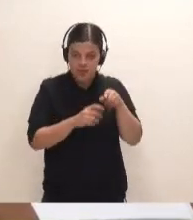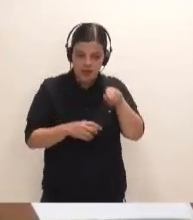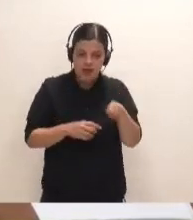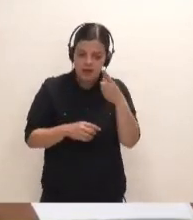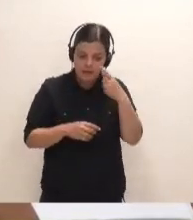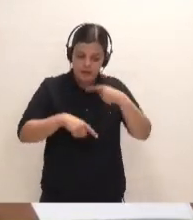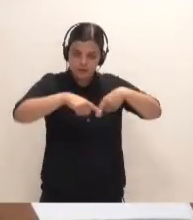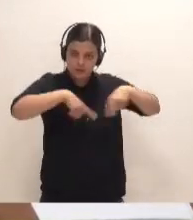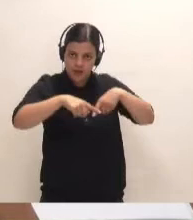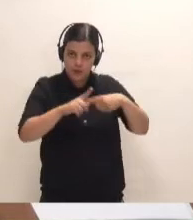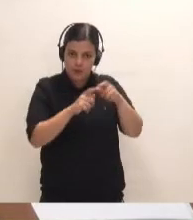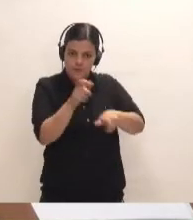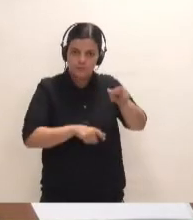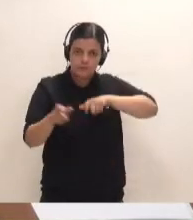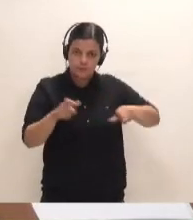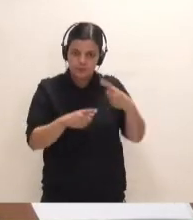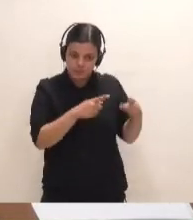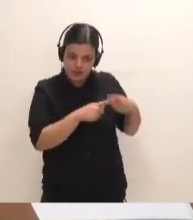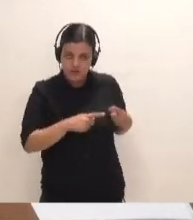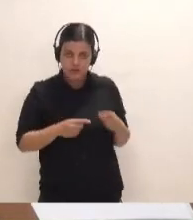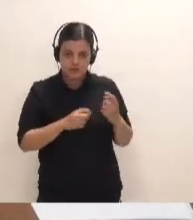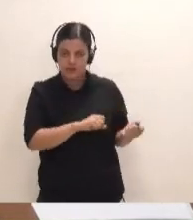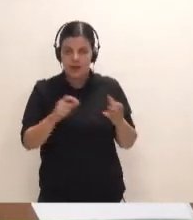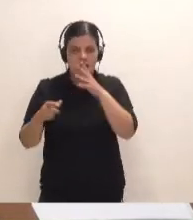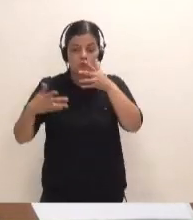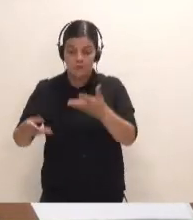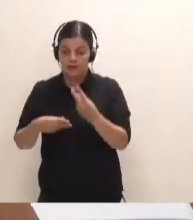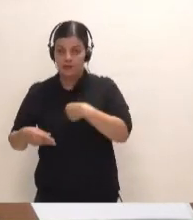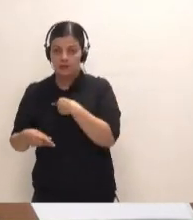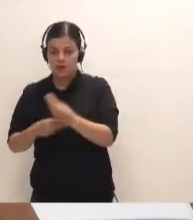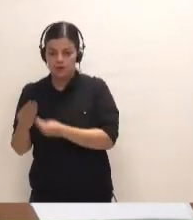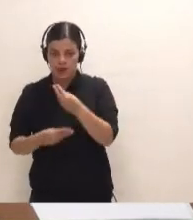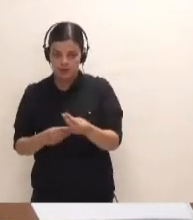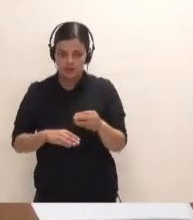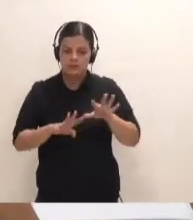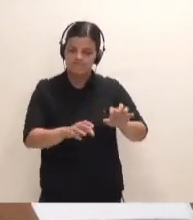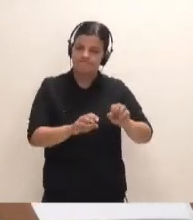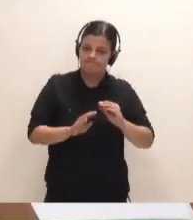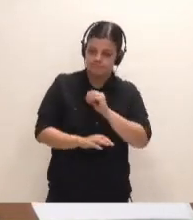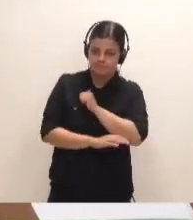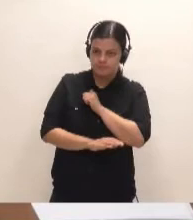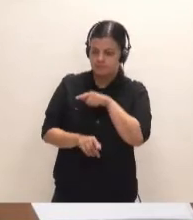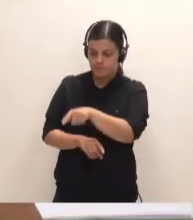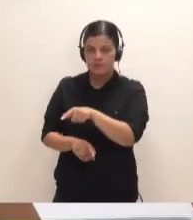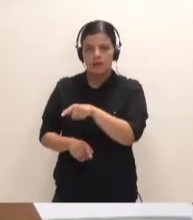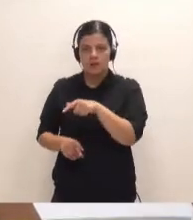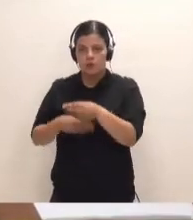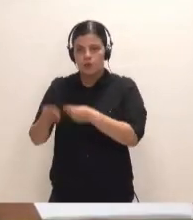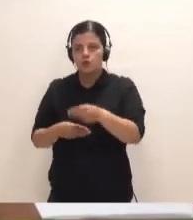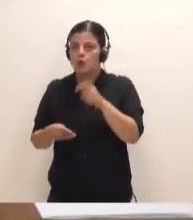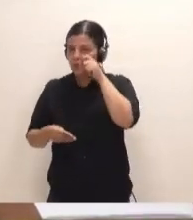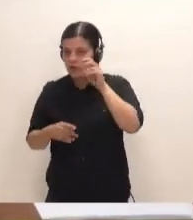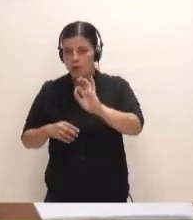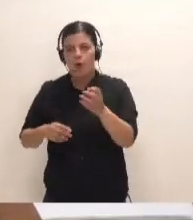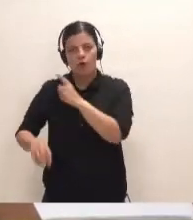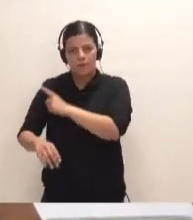comercial de personas y mercancías que actualmente se realiza desde el puerto de los cristianos, reservando para el puerto de los cristianos un uso turístico-deportivo.